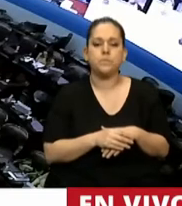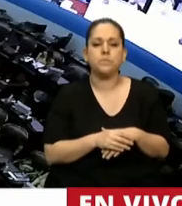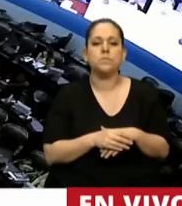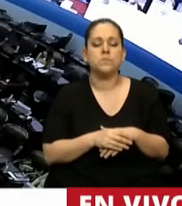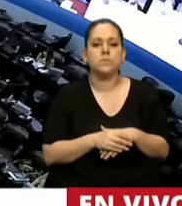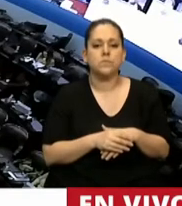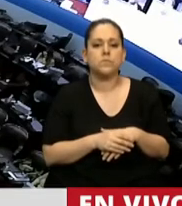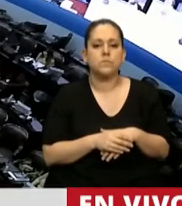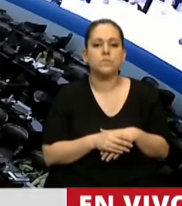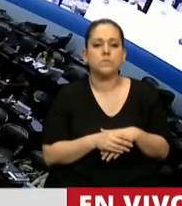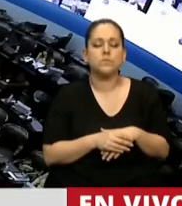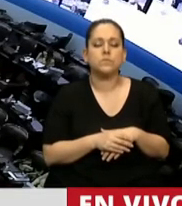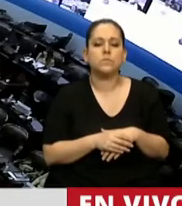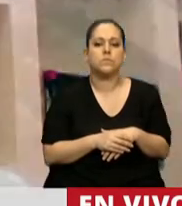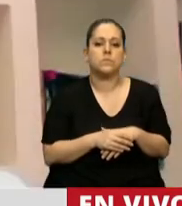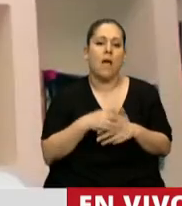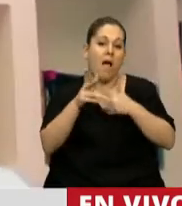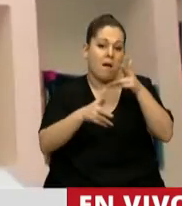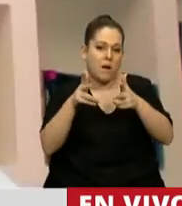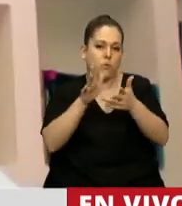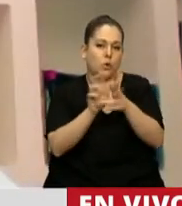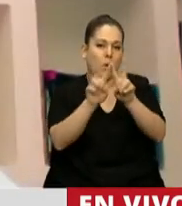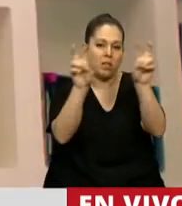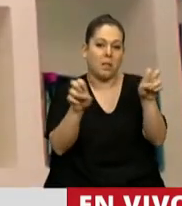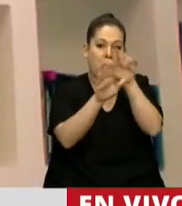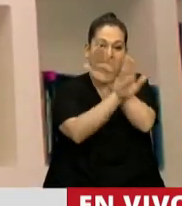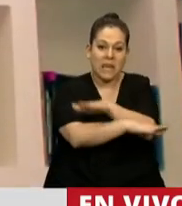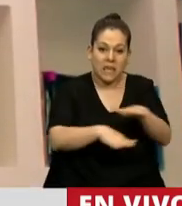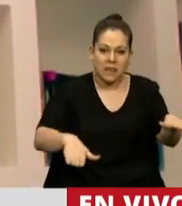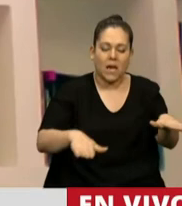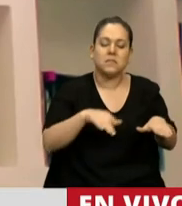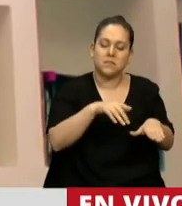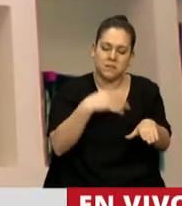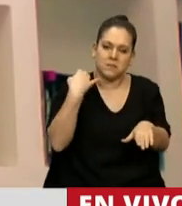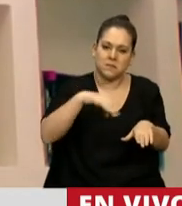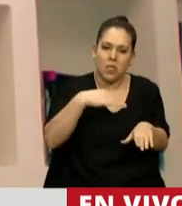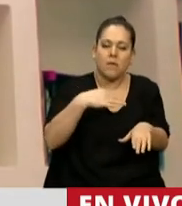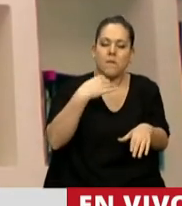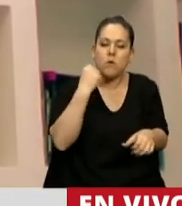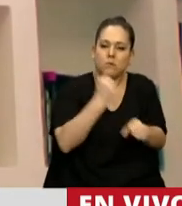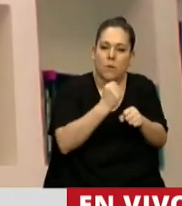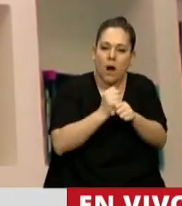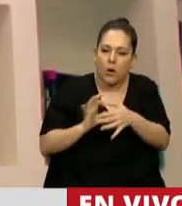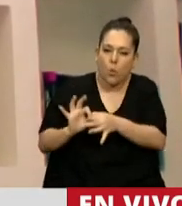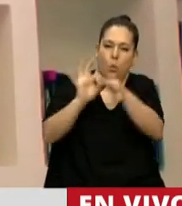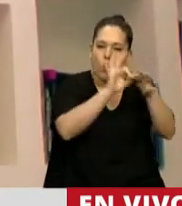Cuando hablamos de niñez tenemos la obligación de trabajar de una forma unida,